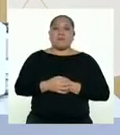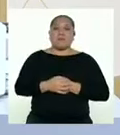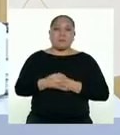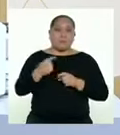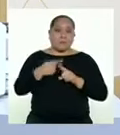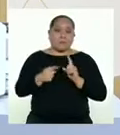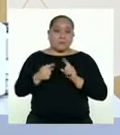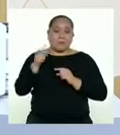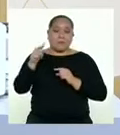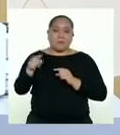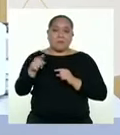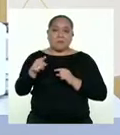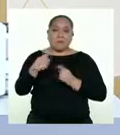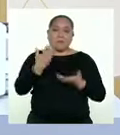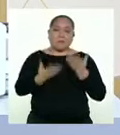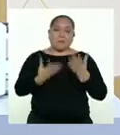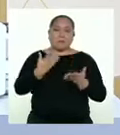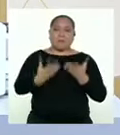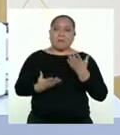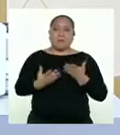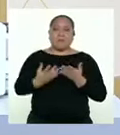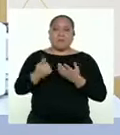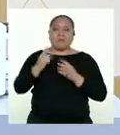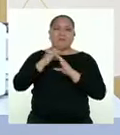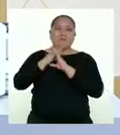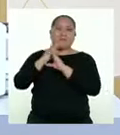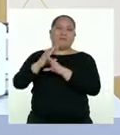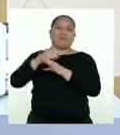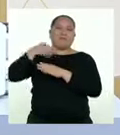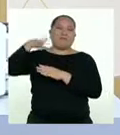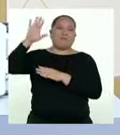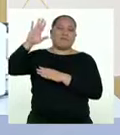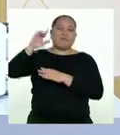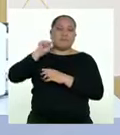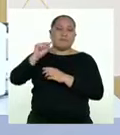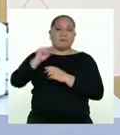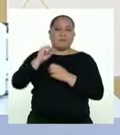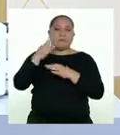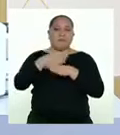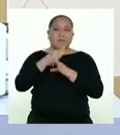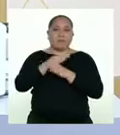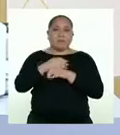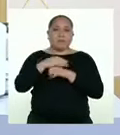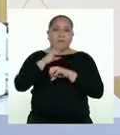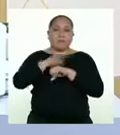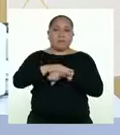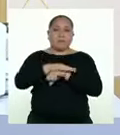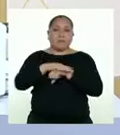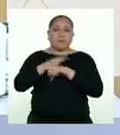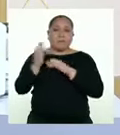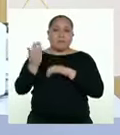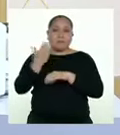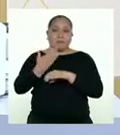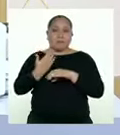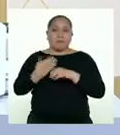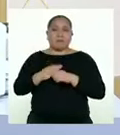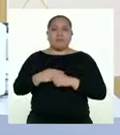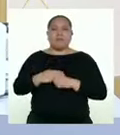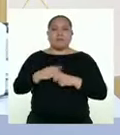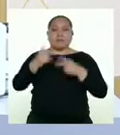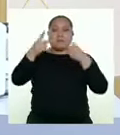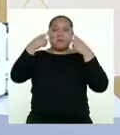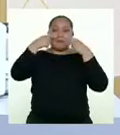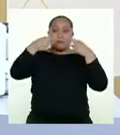pueden descuidar las medidas de prevención. Sin embargo, las otras dos viñetas que siguen dan consejos para abordar esa situación,